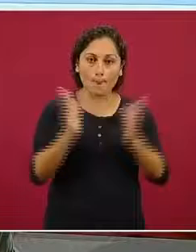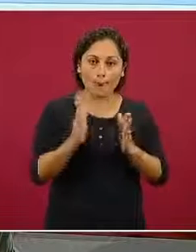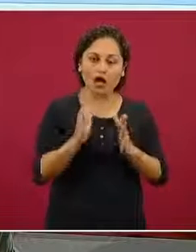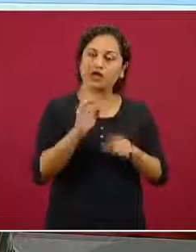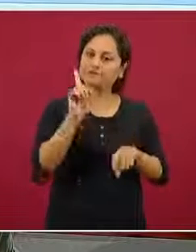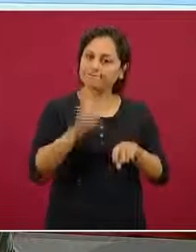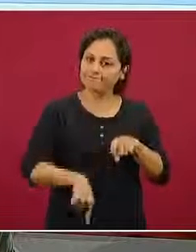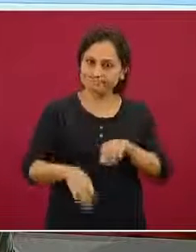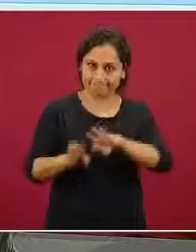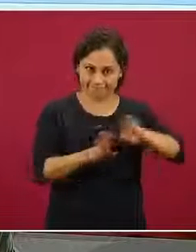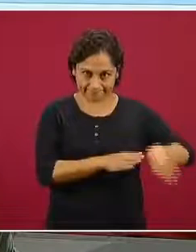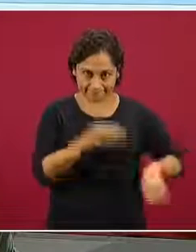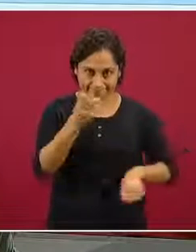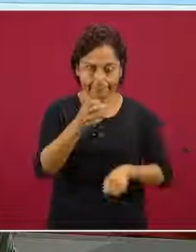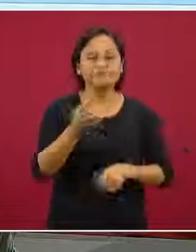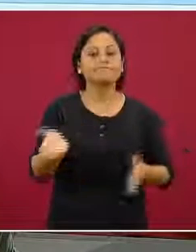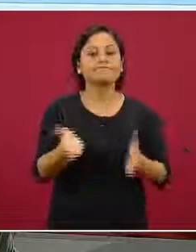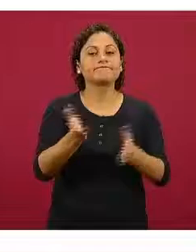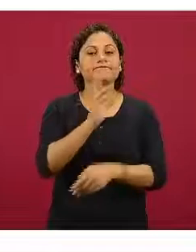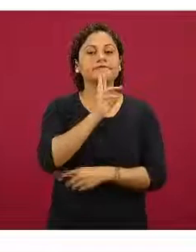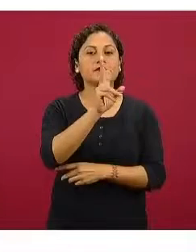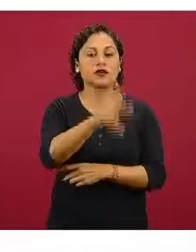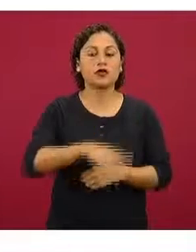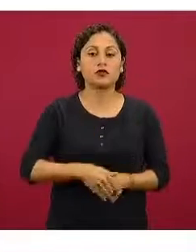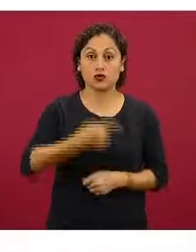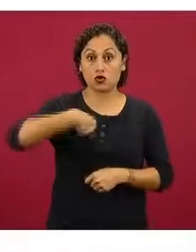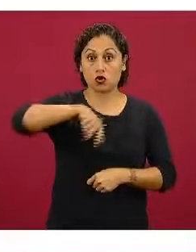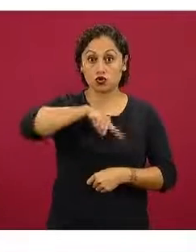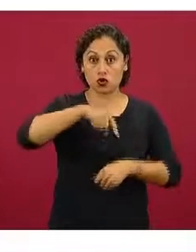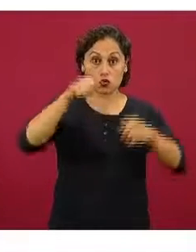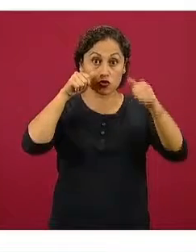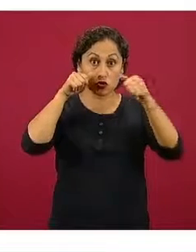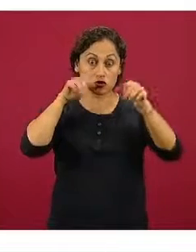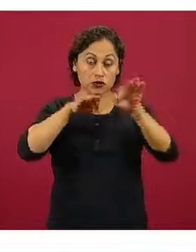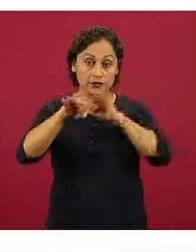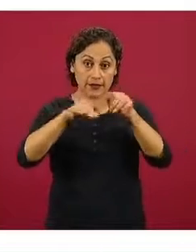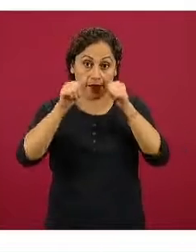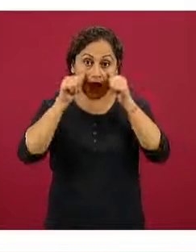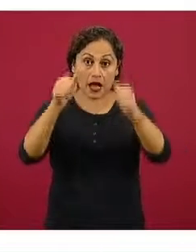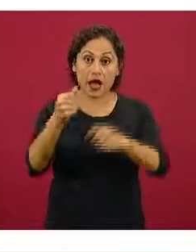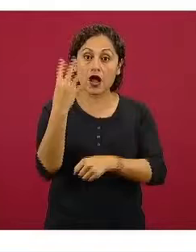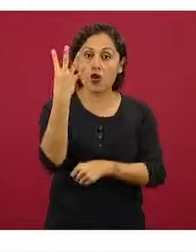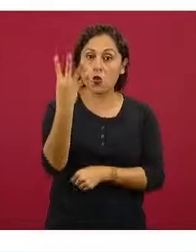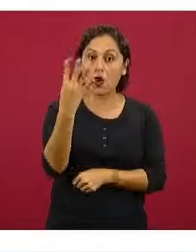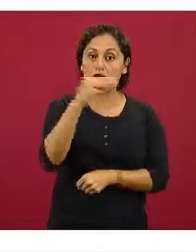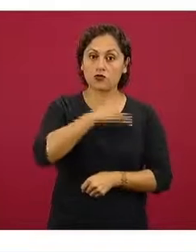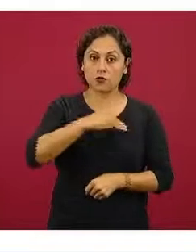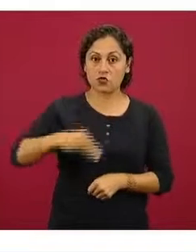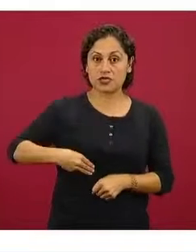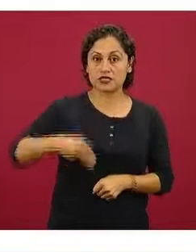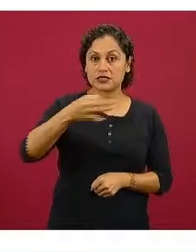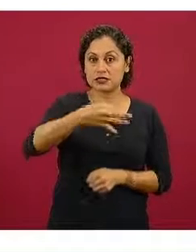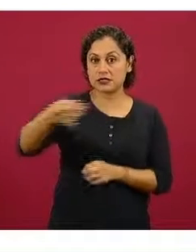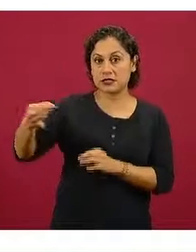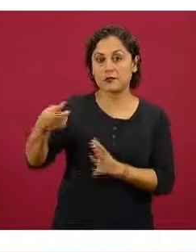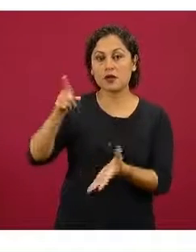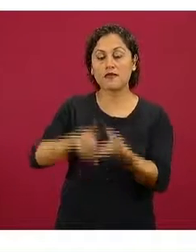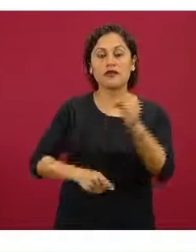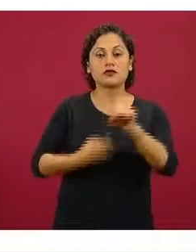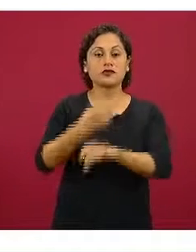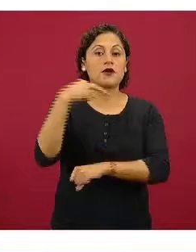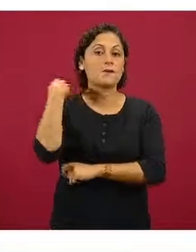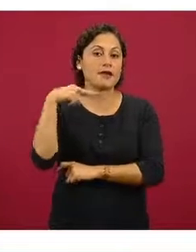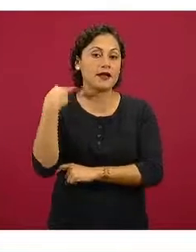estos son los municipios donde estamos trabajando son cuatro municipios del estado de Veracruz que se decidieron por varias